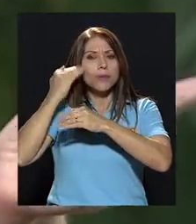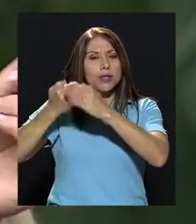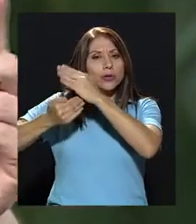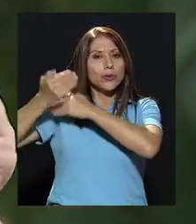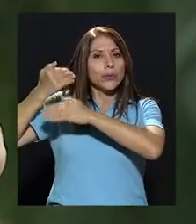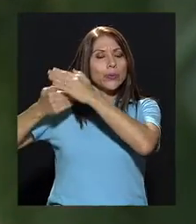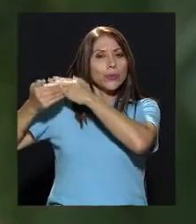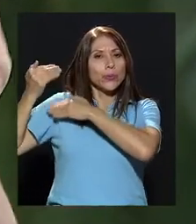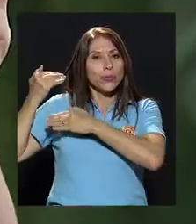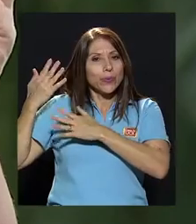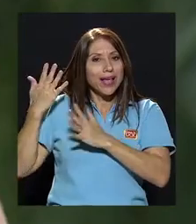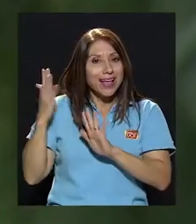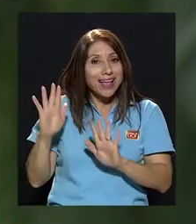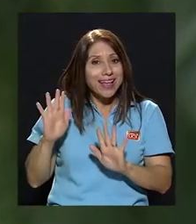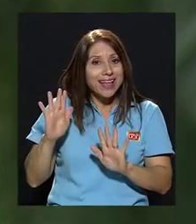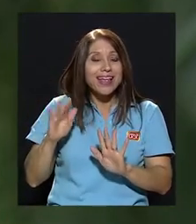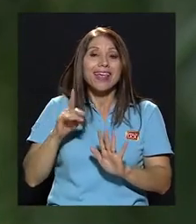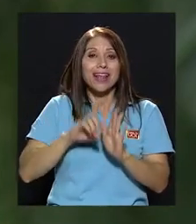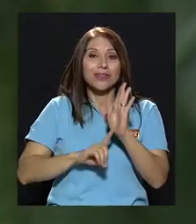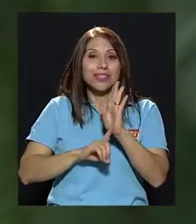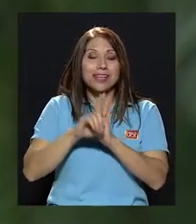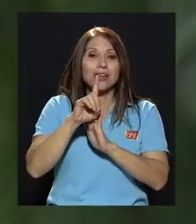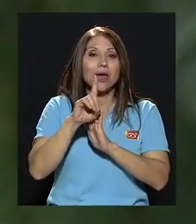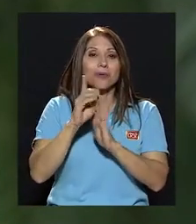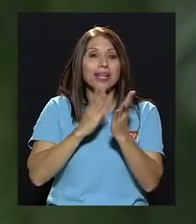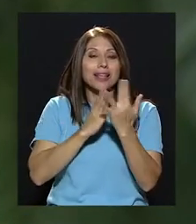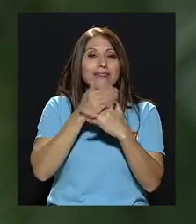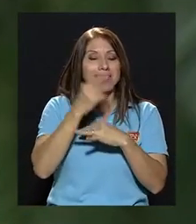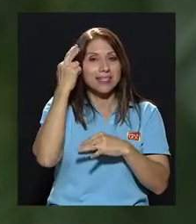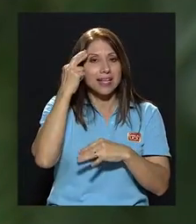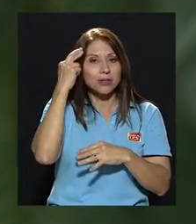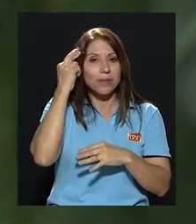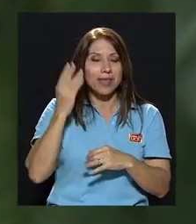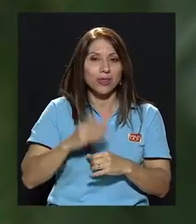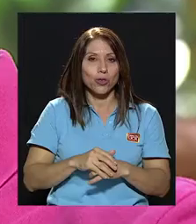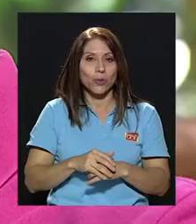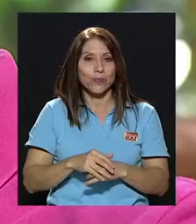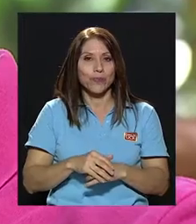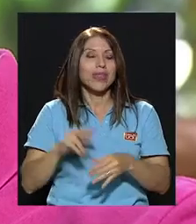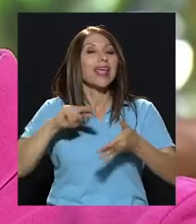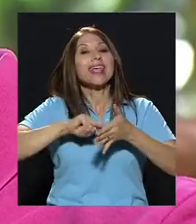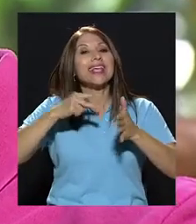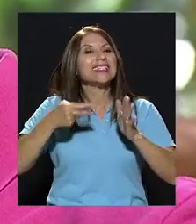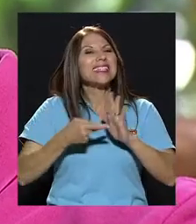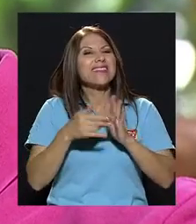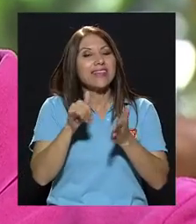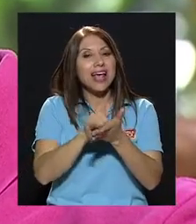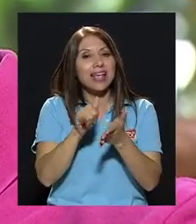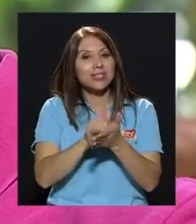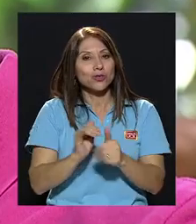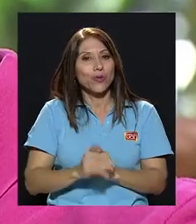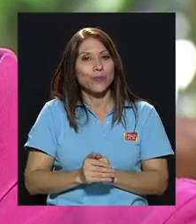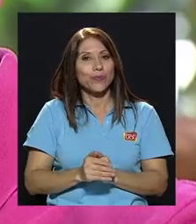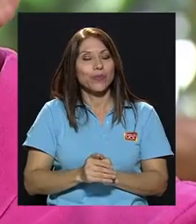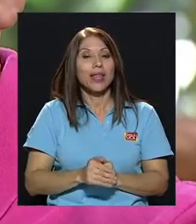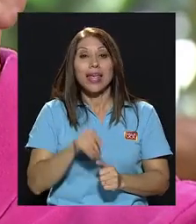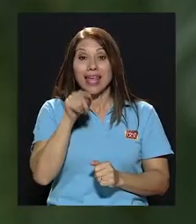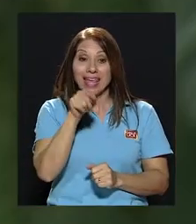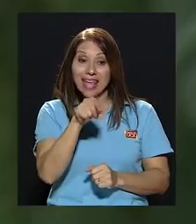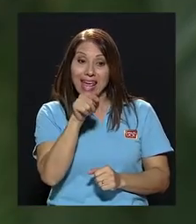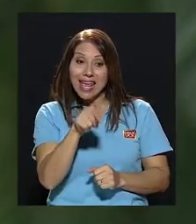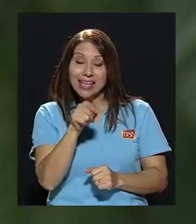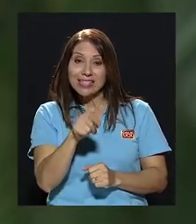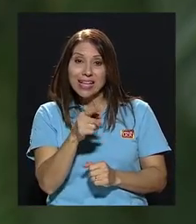que ya vimos en el bloque anterior, que los desarrollábamos por medio del razonamiento. ¿Qué significa esto? Que es tan